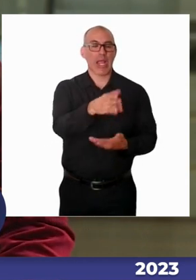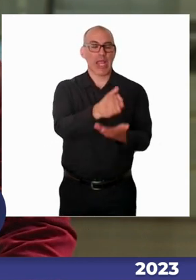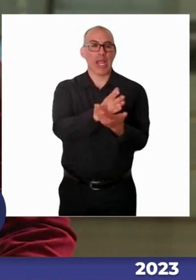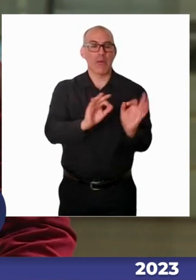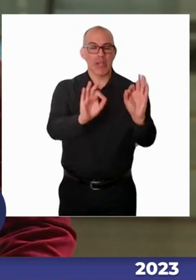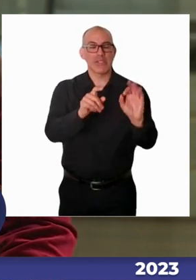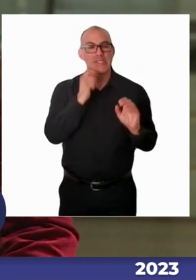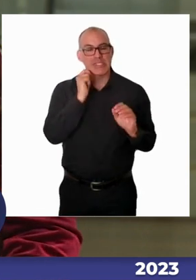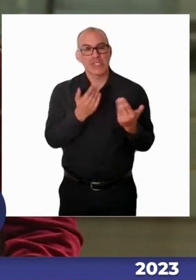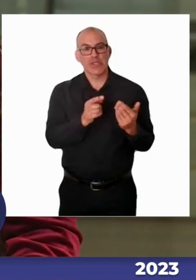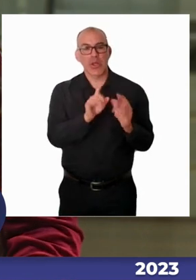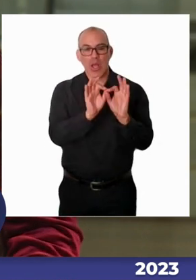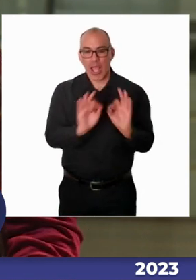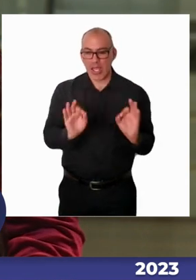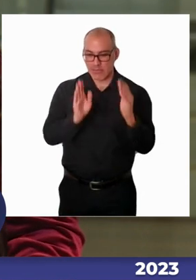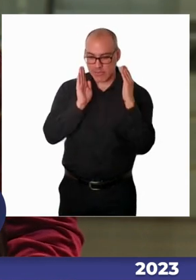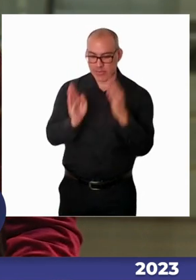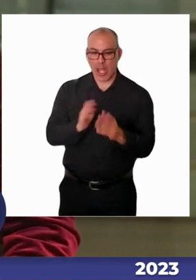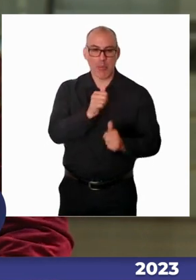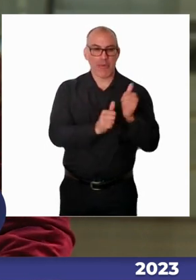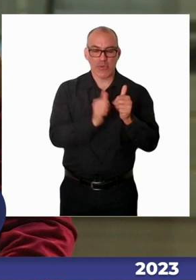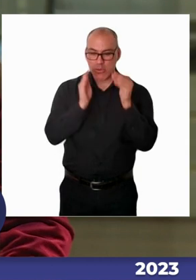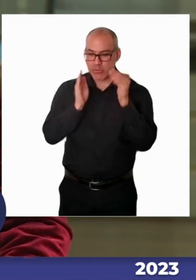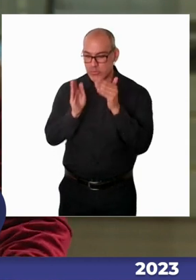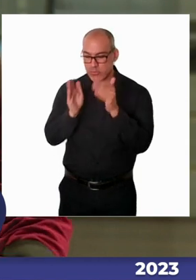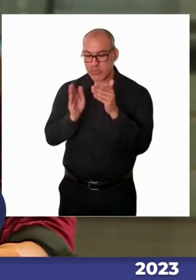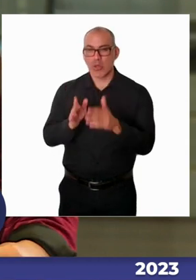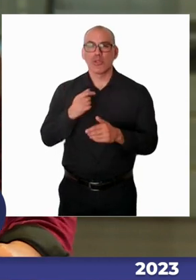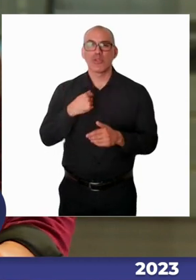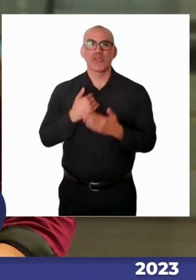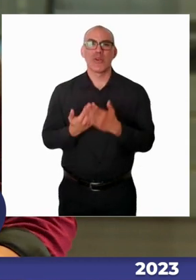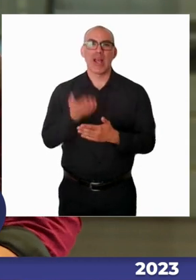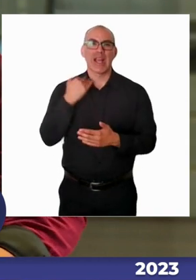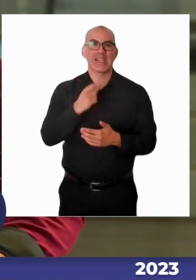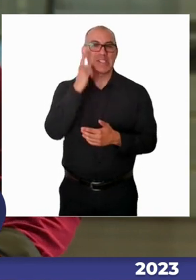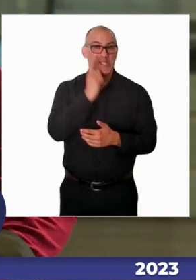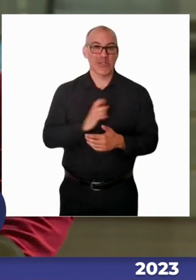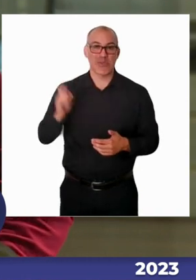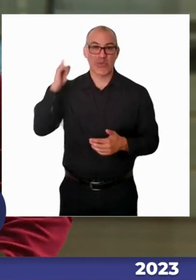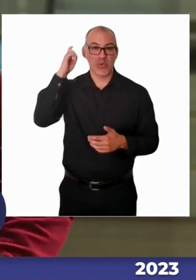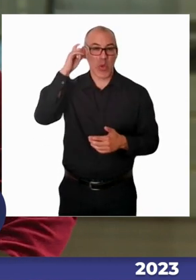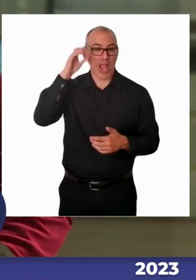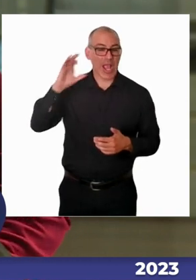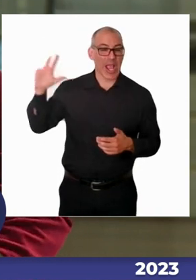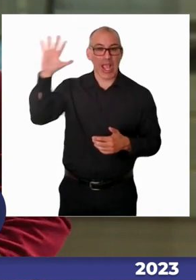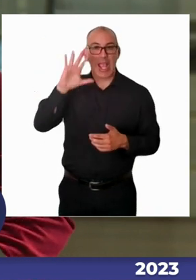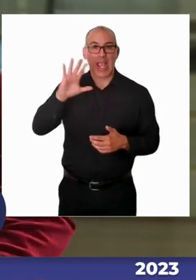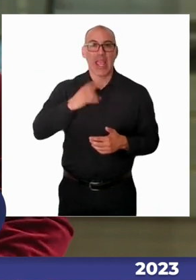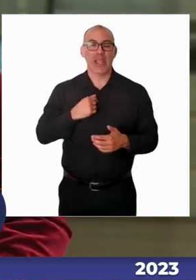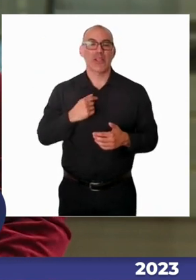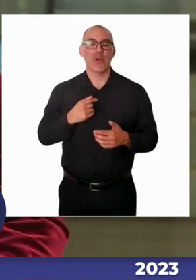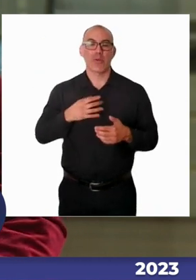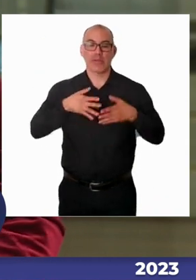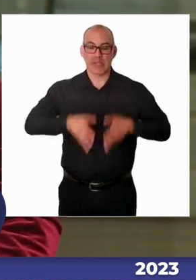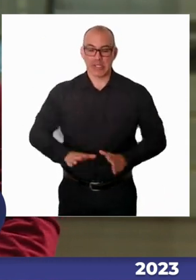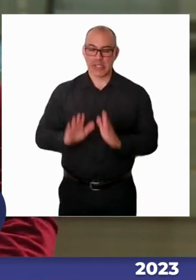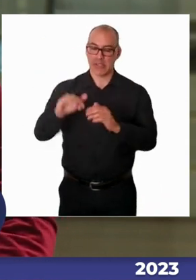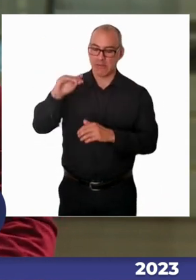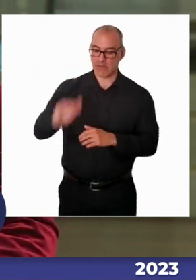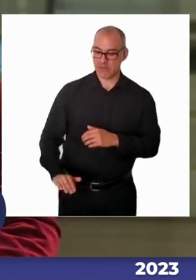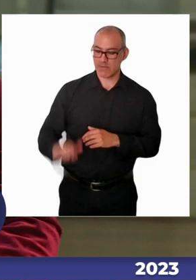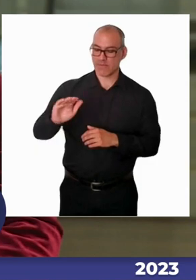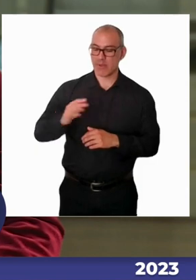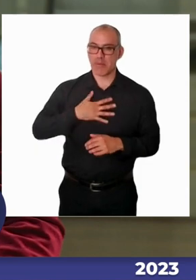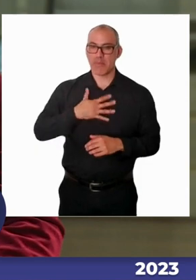educación especial, que espero que sea mejor. Y bueno, y no dejar de dar la batalla y abrir